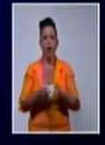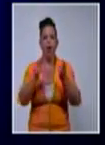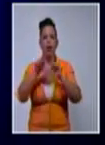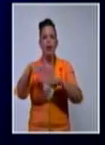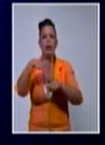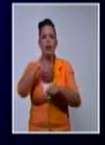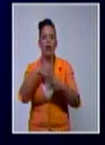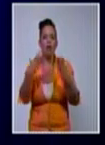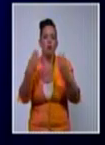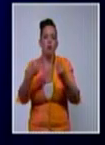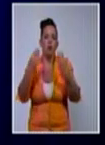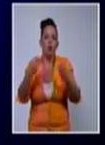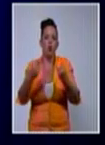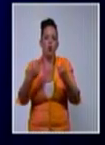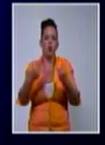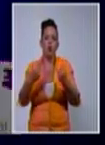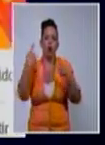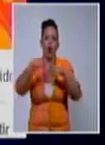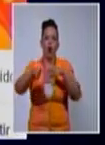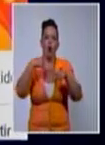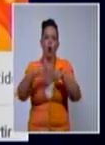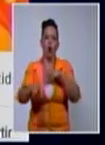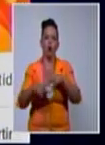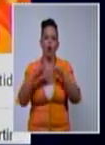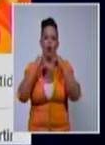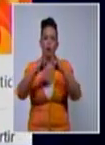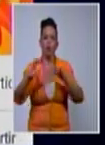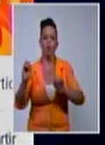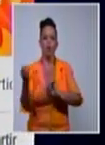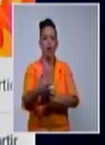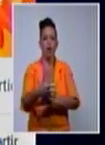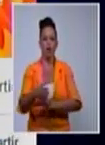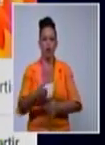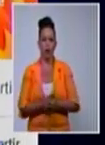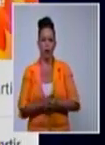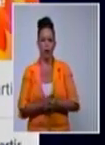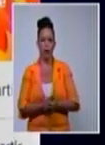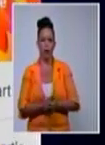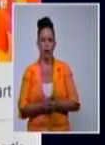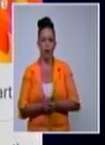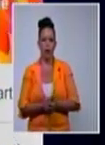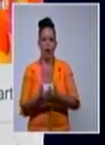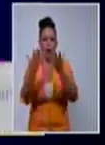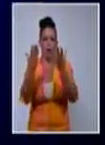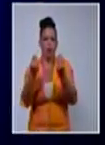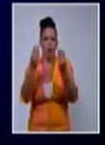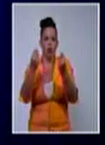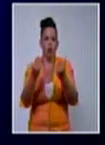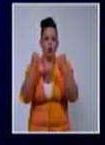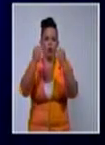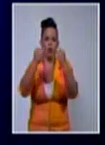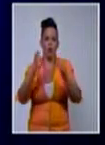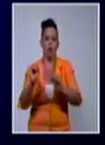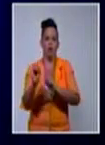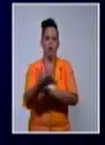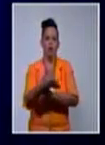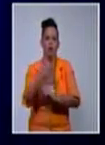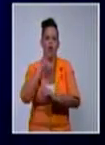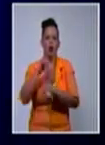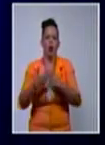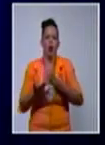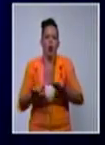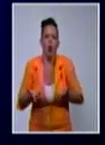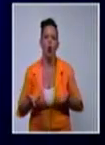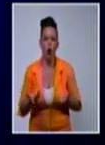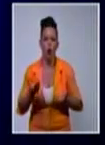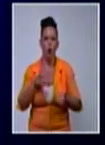constante bombardeo de desinformación. La mayor parte de las incitaciones y las falsas noticias se llegan desde laboratorios mediáticos